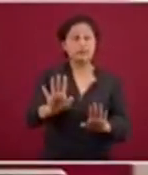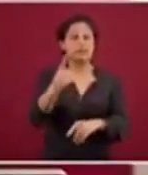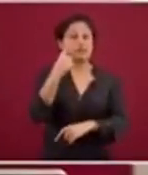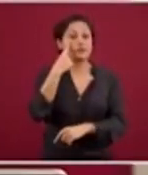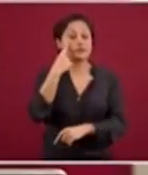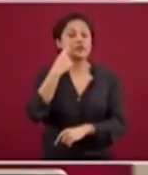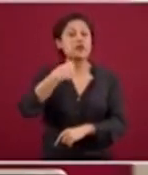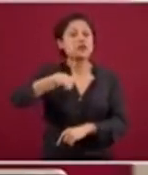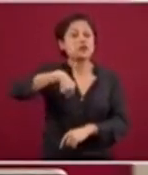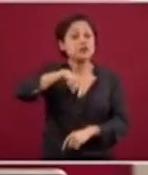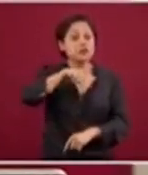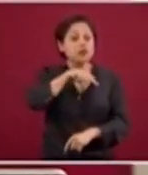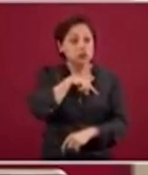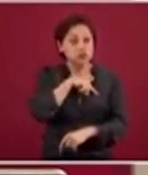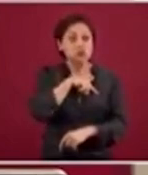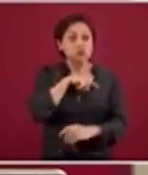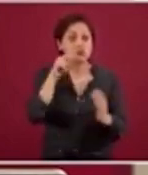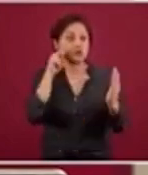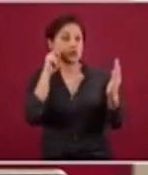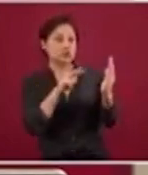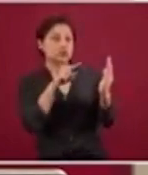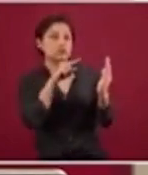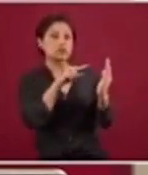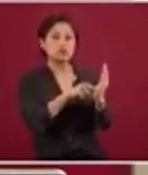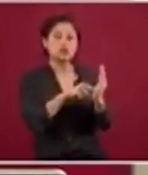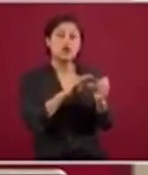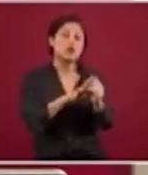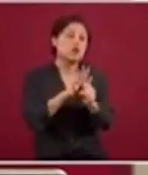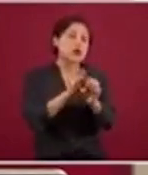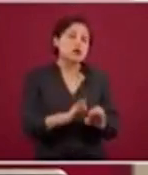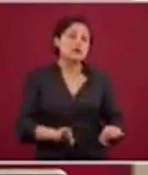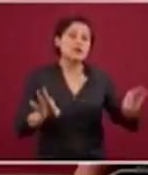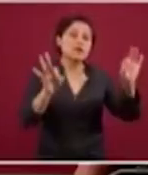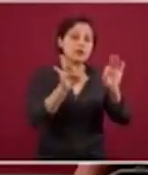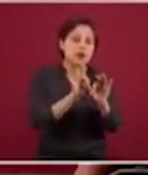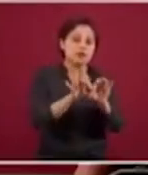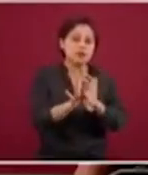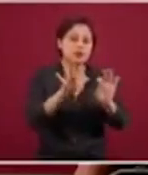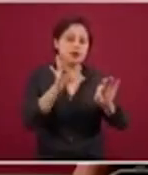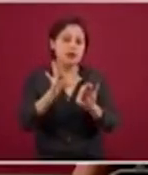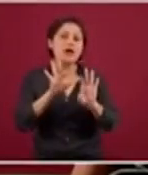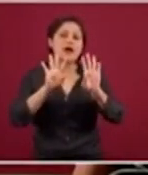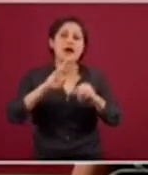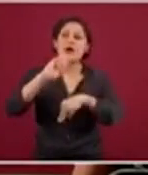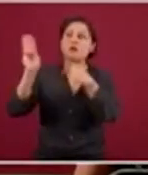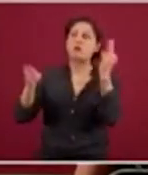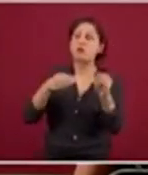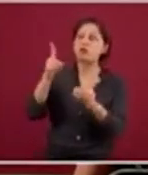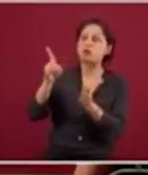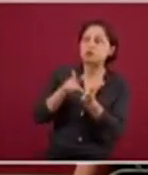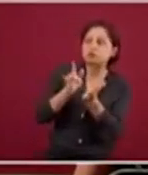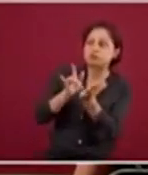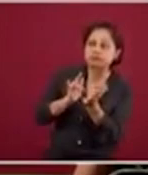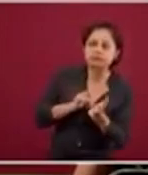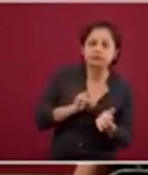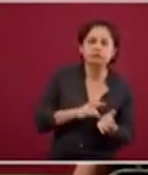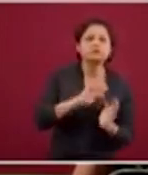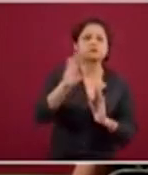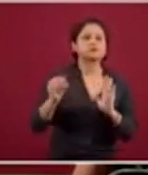lineamientos de actividades esenciales que existen en el mundo para contrastarlos con algunos que habían